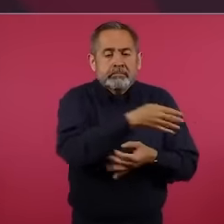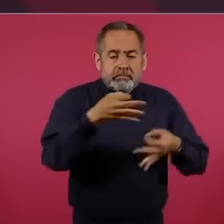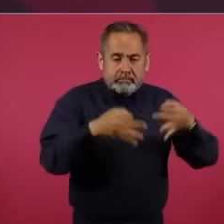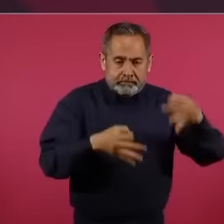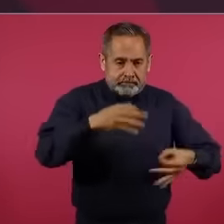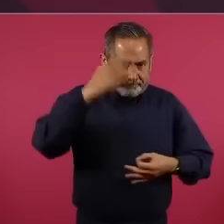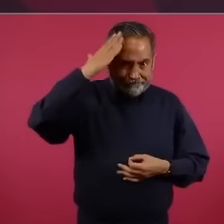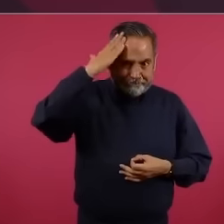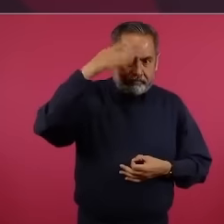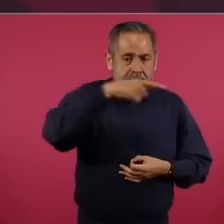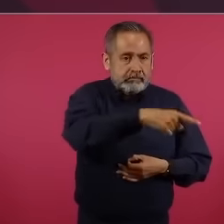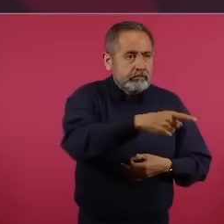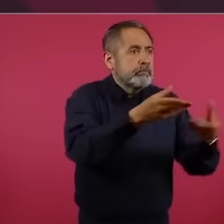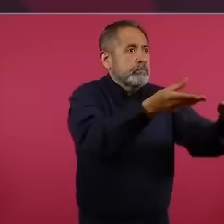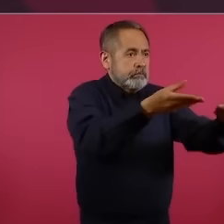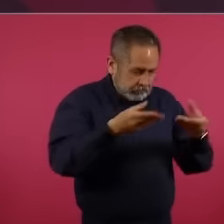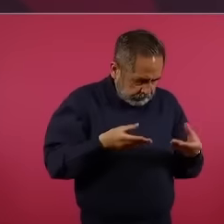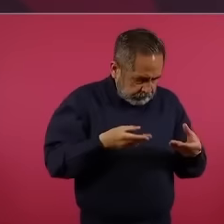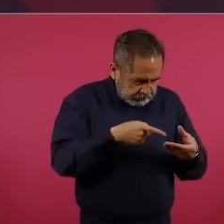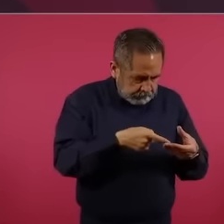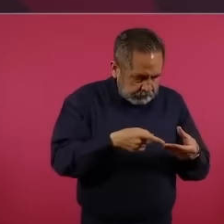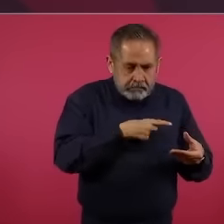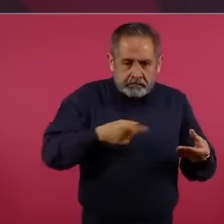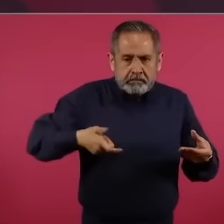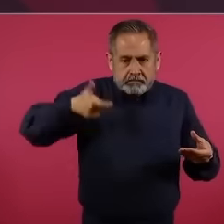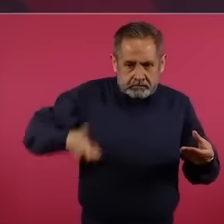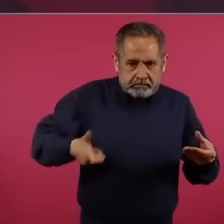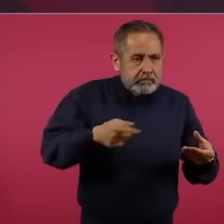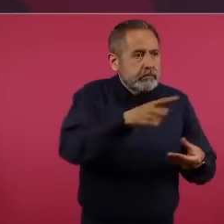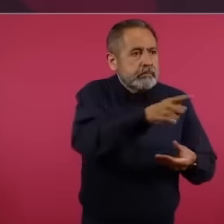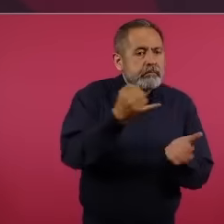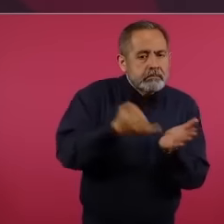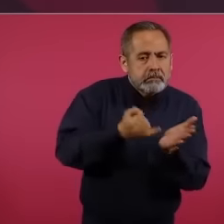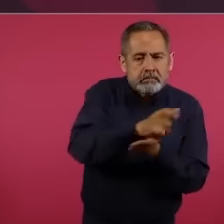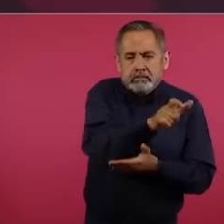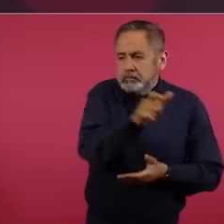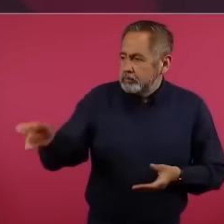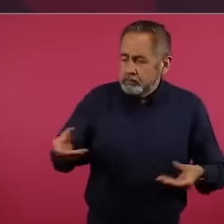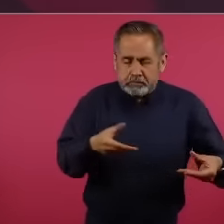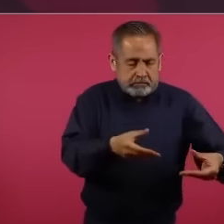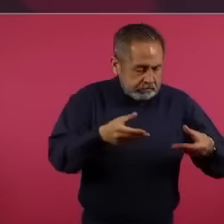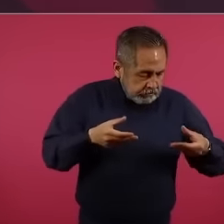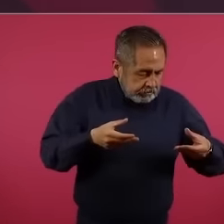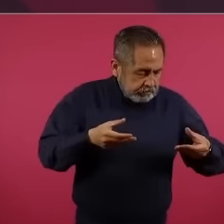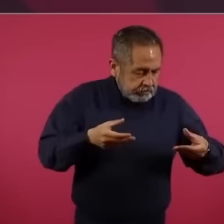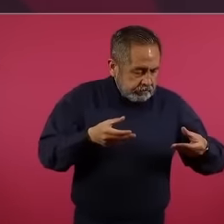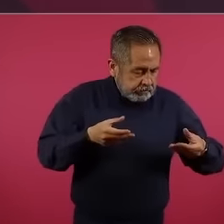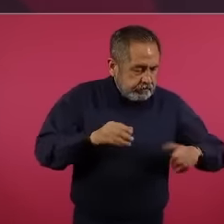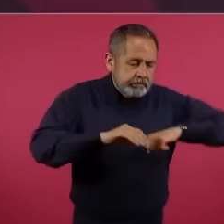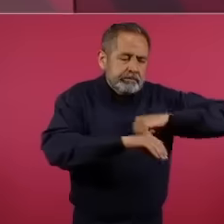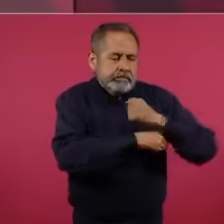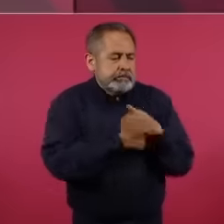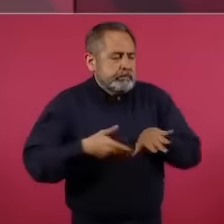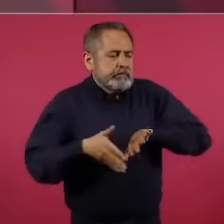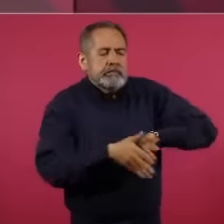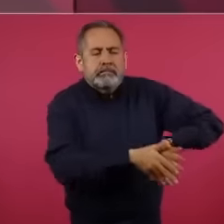de alguien que debe de pagar impuestos por nueve, diez meses,